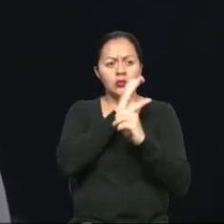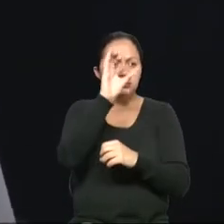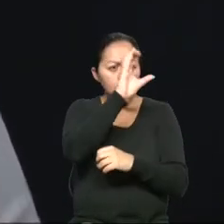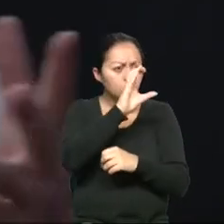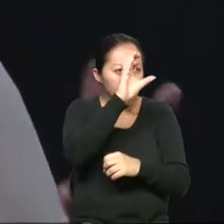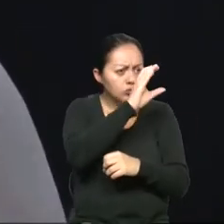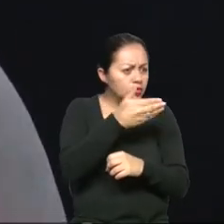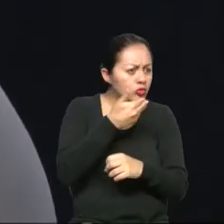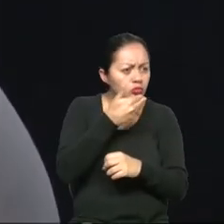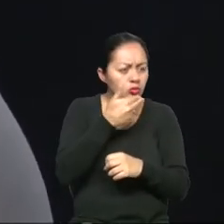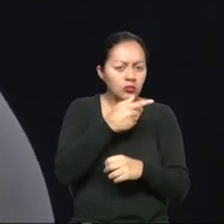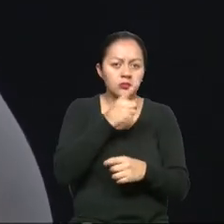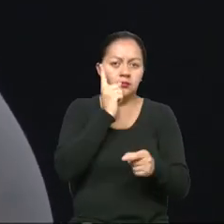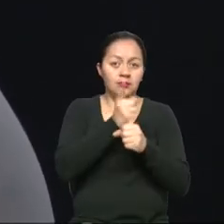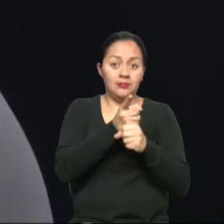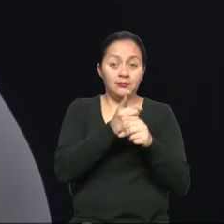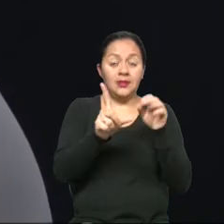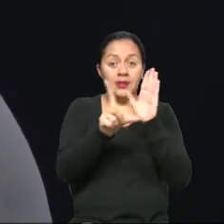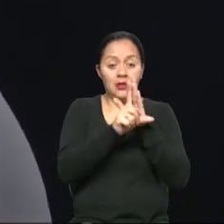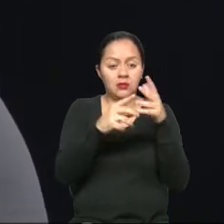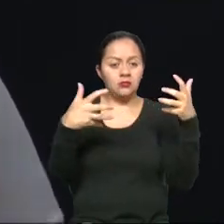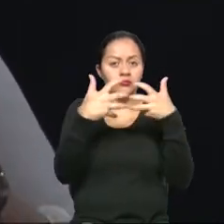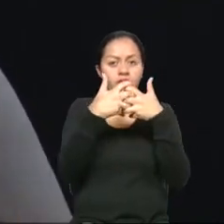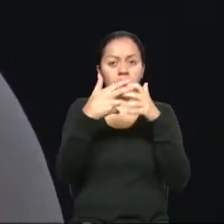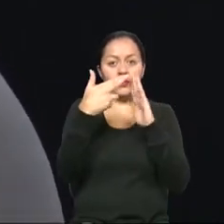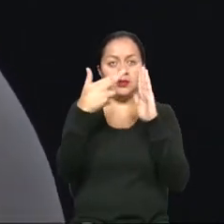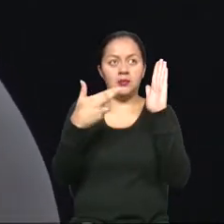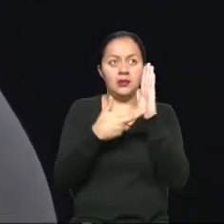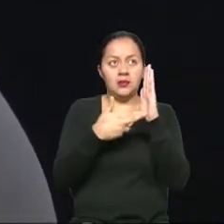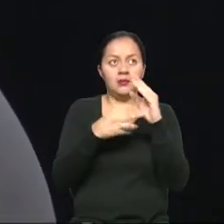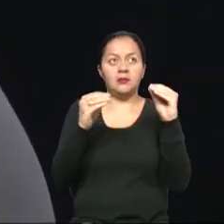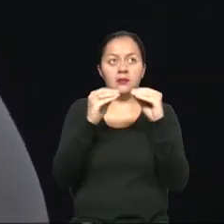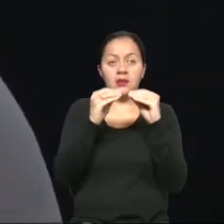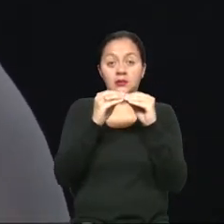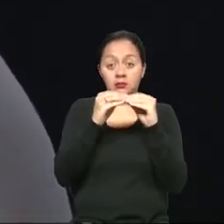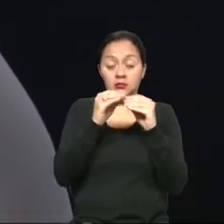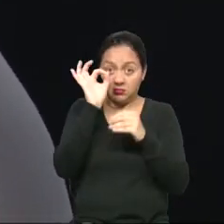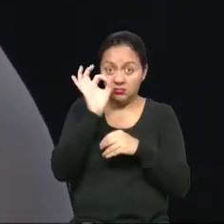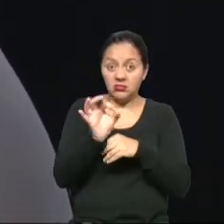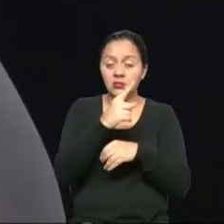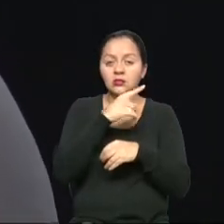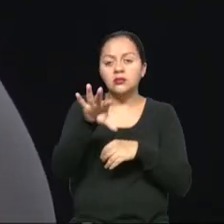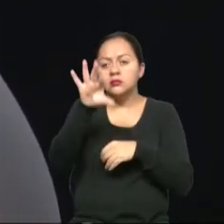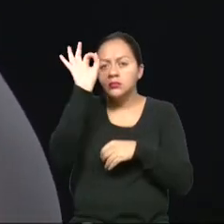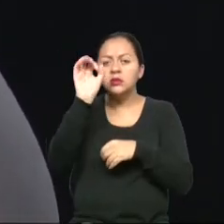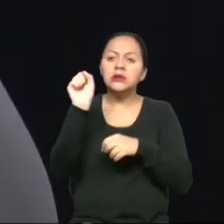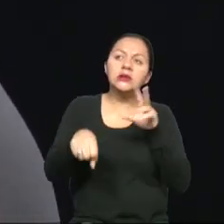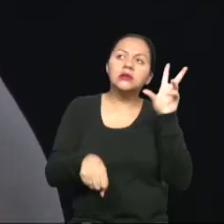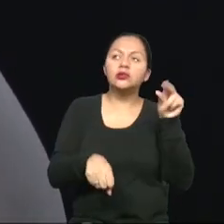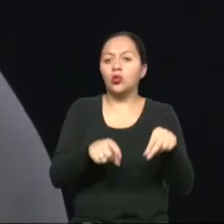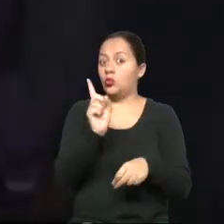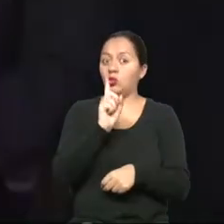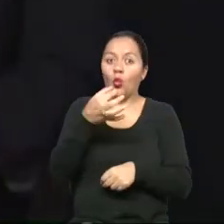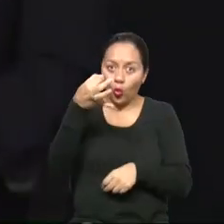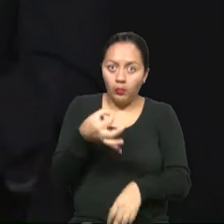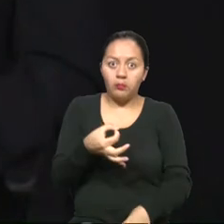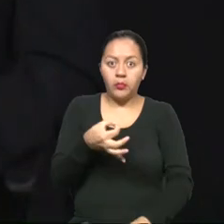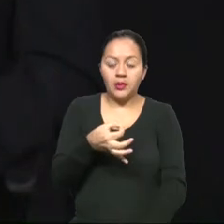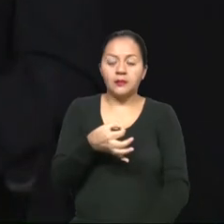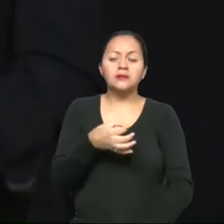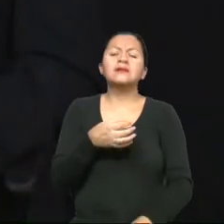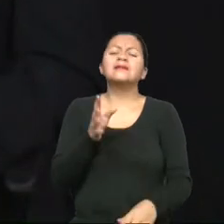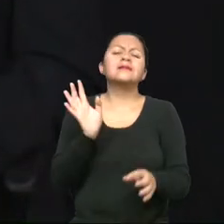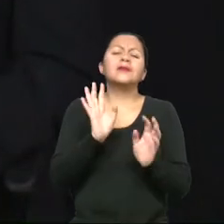mecanismos a través de ordenanzas para que se pueda aplicar necesariamente la normativa. No es que pueden escoger hacerlo o no. Así es. Es más, no